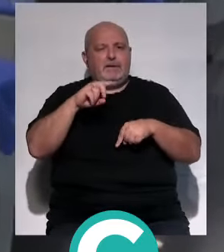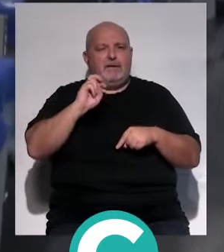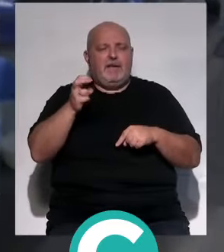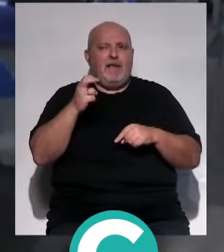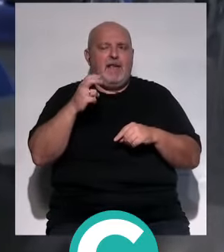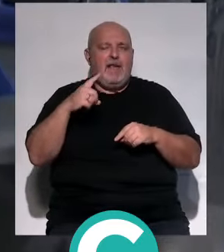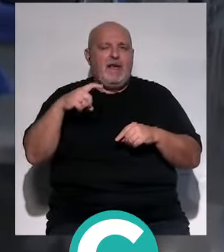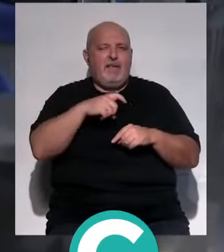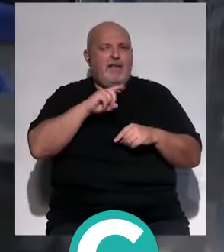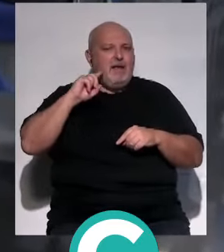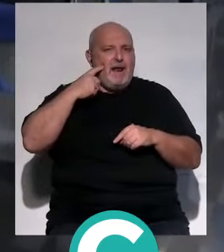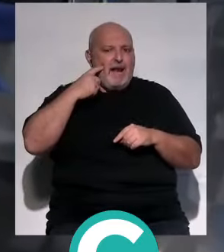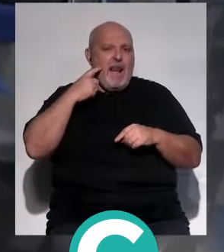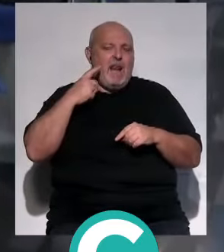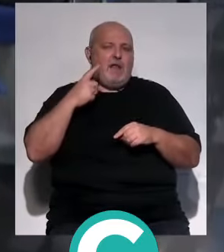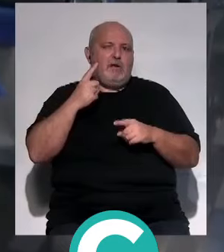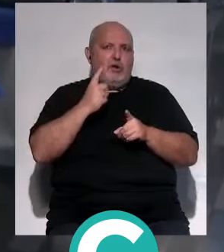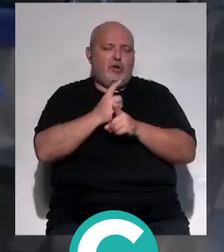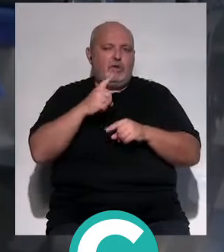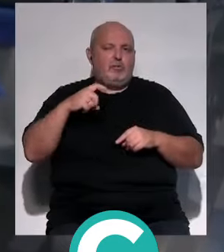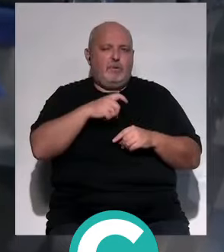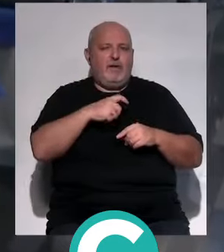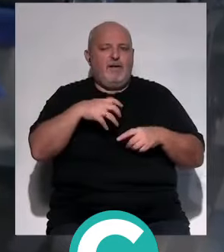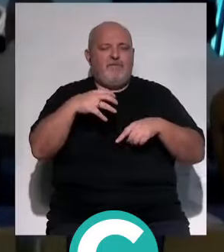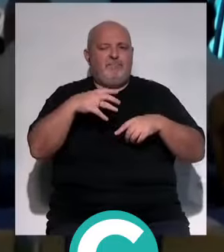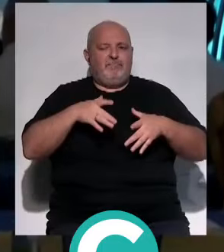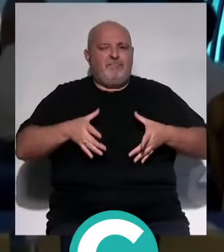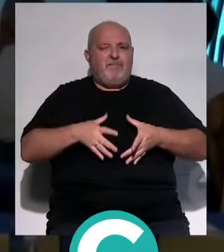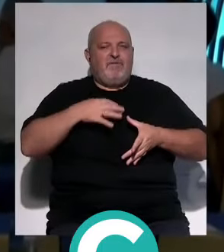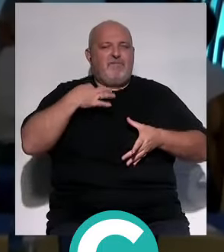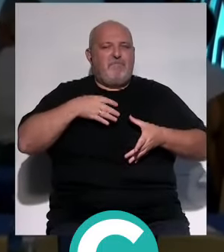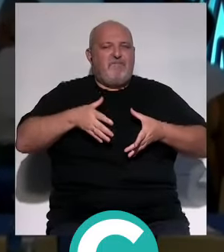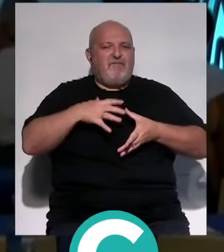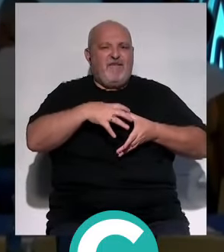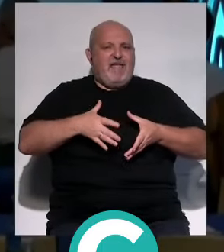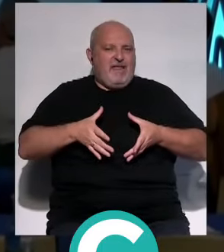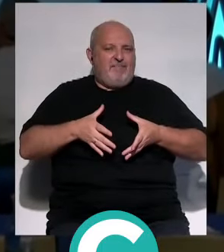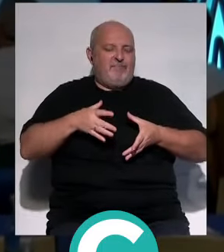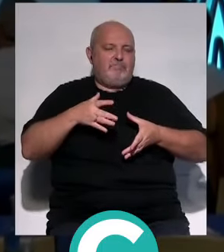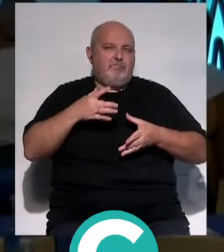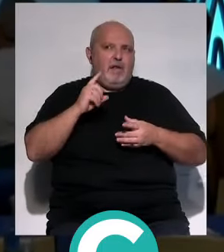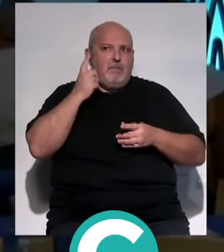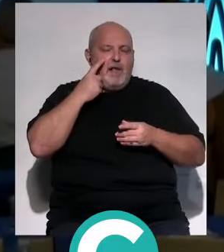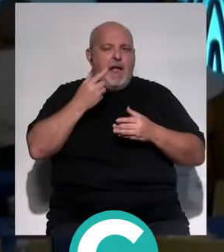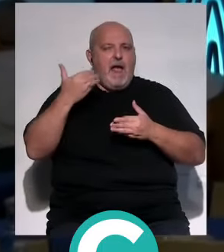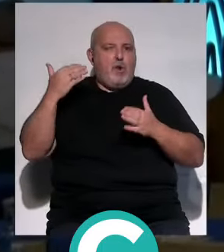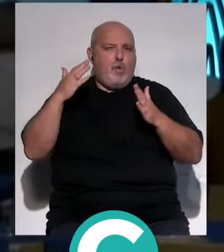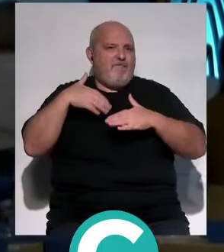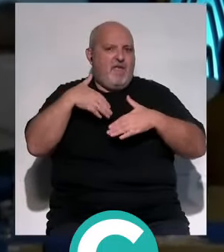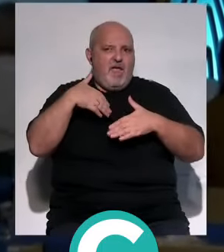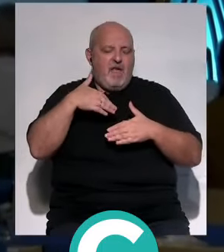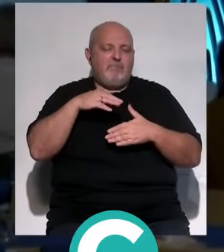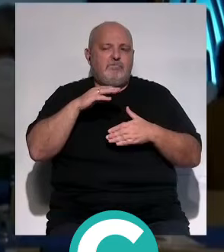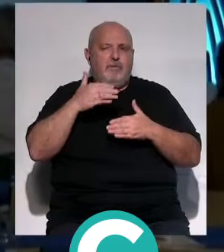cáncer renal metastásico y contra los tumores de vejiga, con los que no se habían logrado adelantos destacados